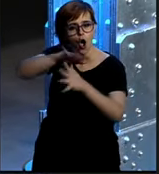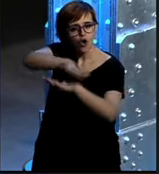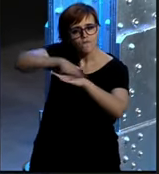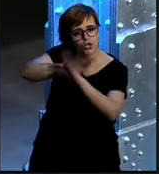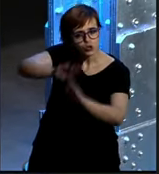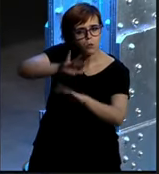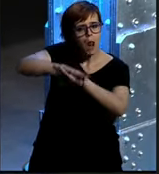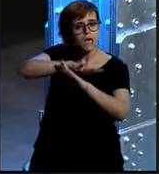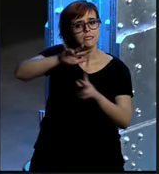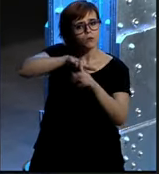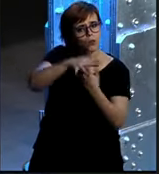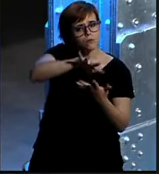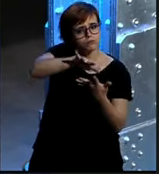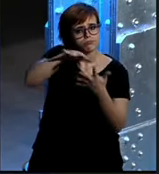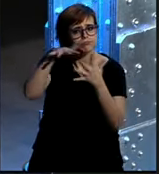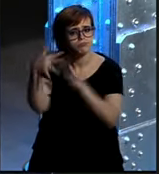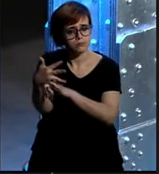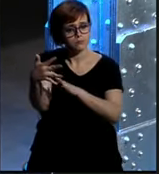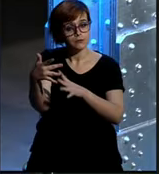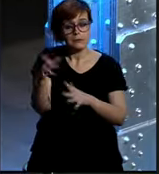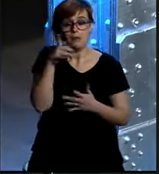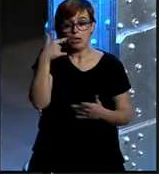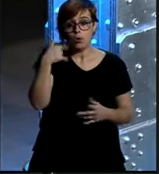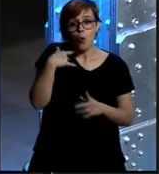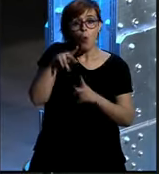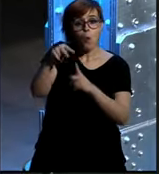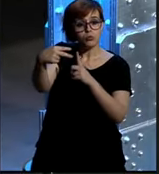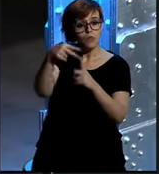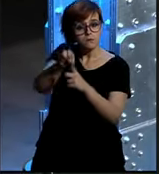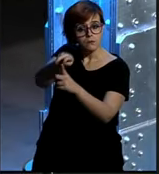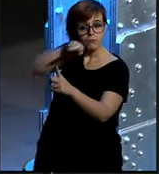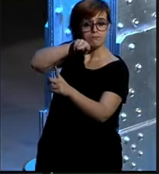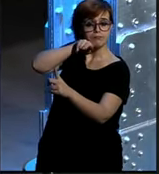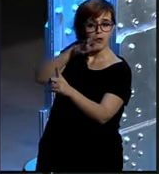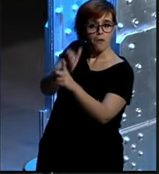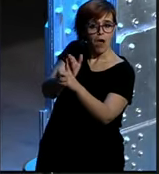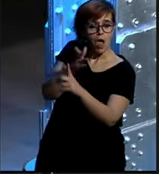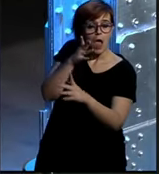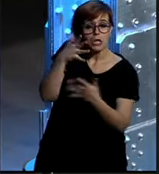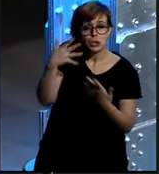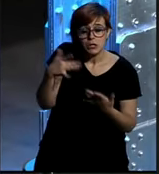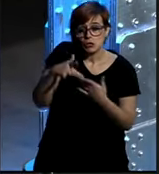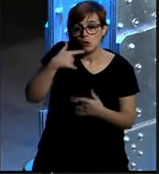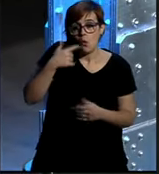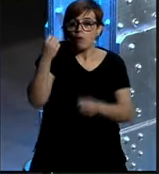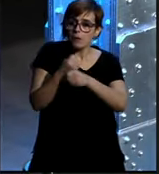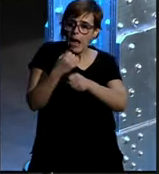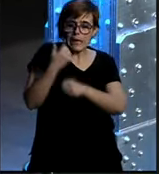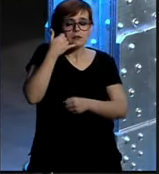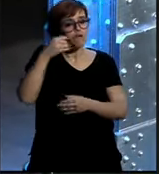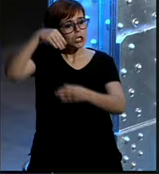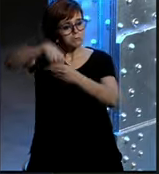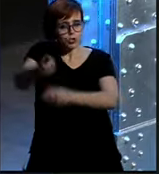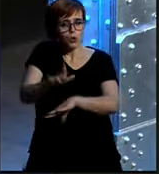ahora bien creo sinceramente y hablo desde fuera no como no empleado de telefónica ni mucho menos sino como